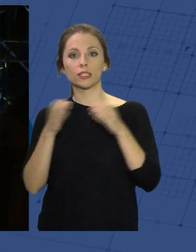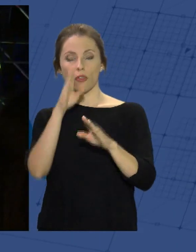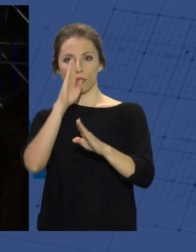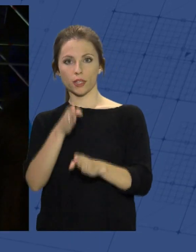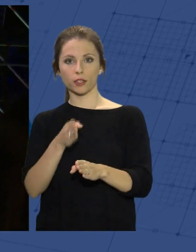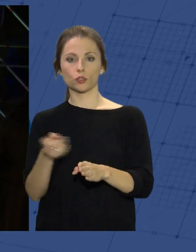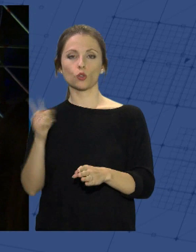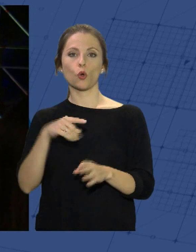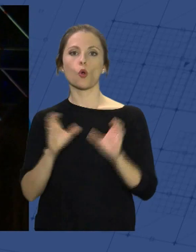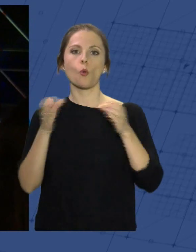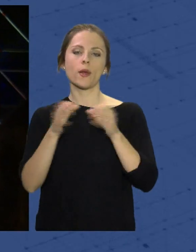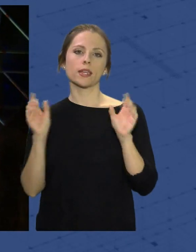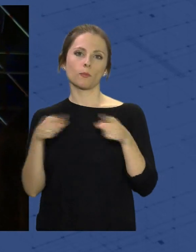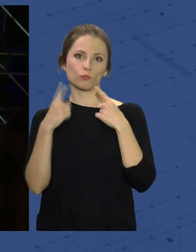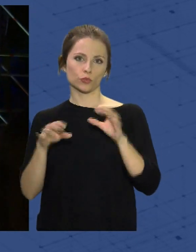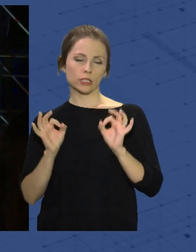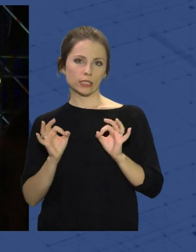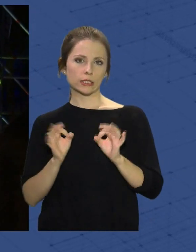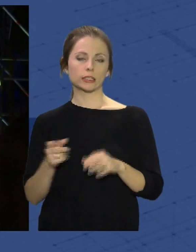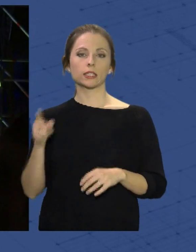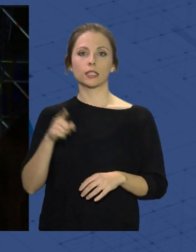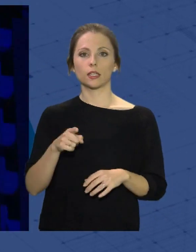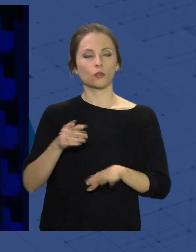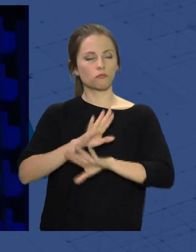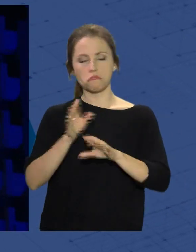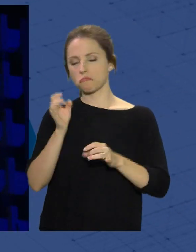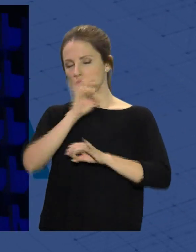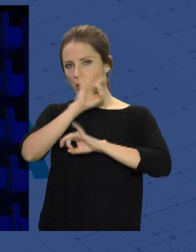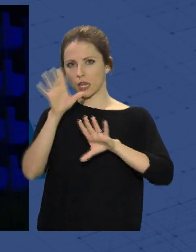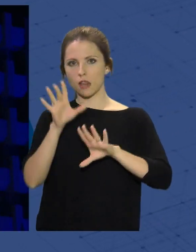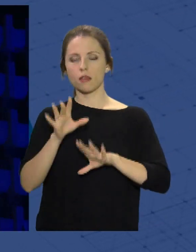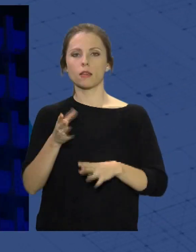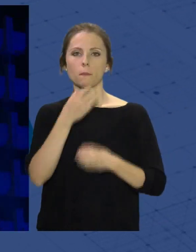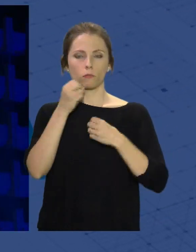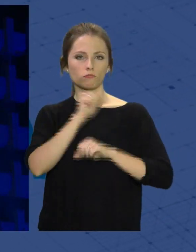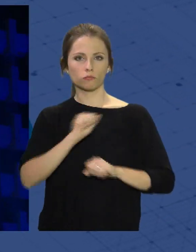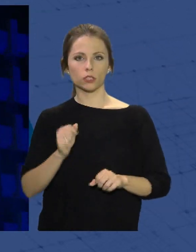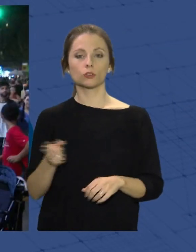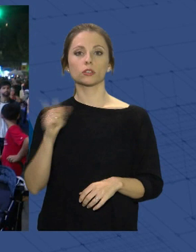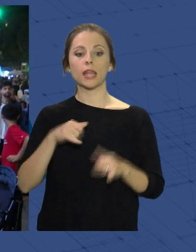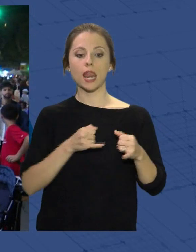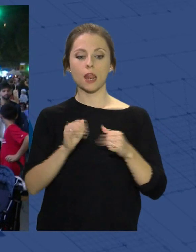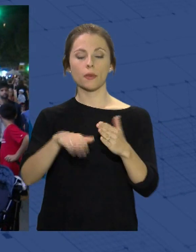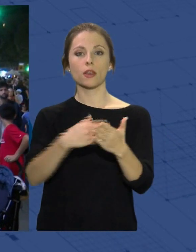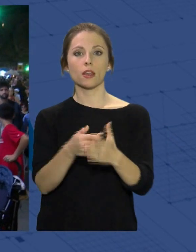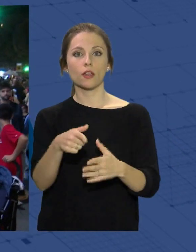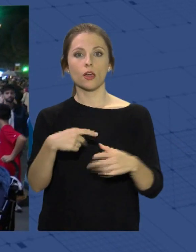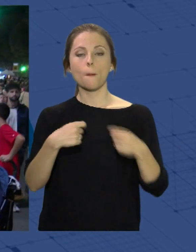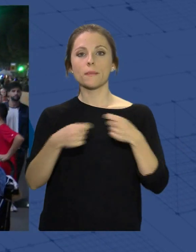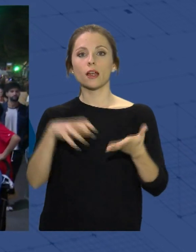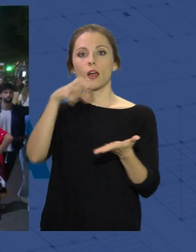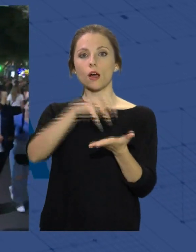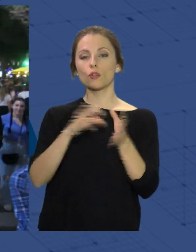Moiré Experience, siendo simplemente alucinante. Y mientras esto sucedía en la desembocadura de la Rambla, un mercado del embrujo